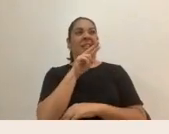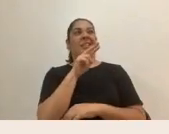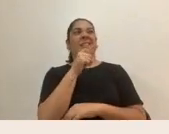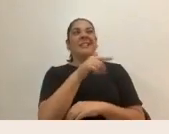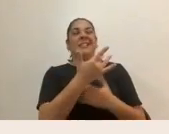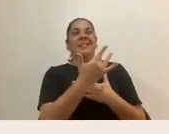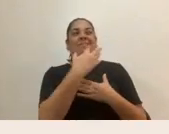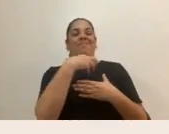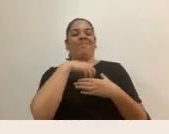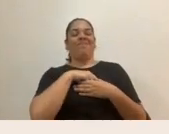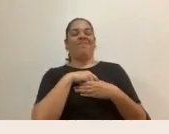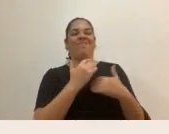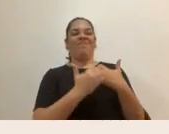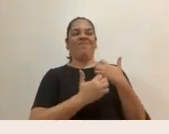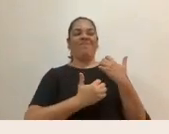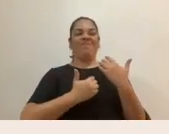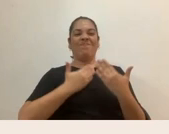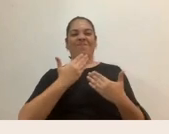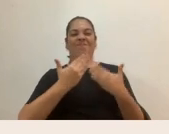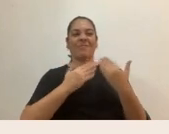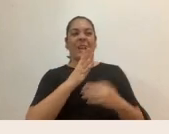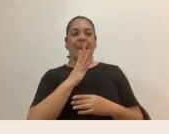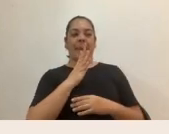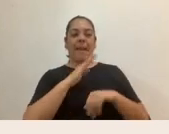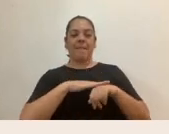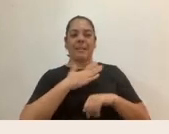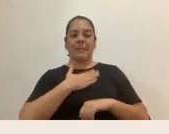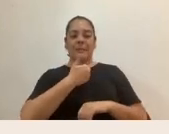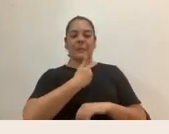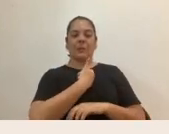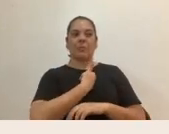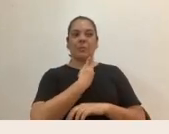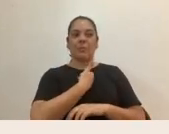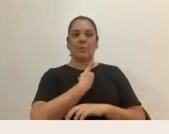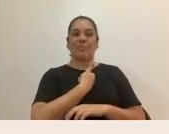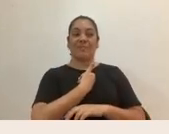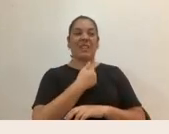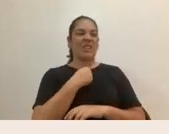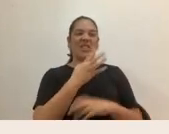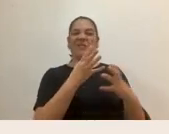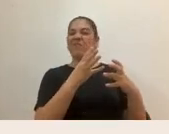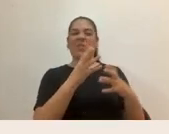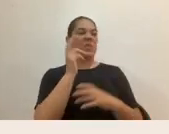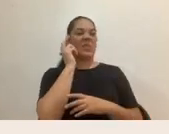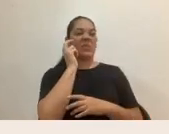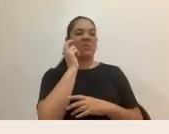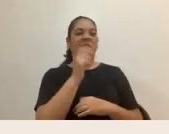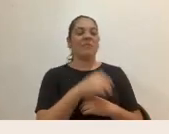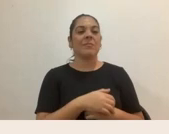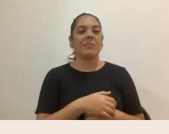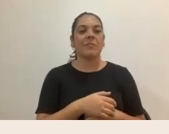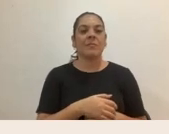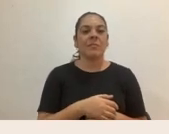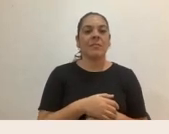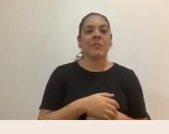me mueven, que me hablan de mí mismo o mí misma y que no quiero escuchar. ¿Verdad? Entonces eso